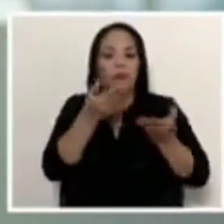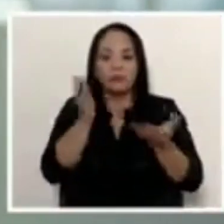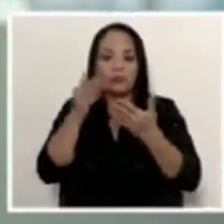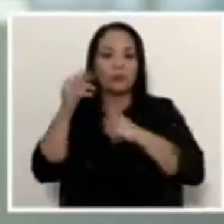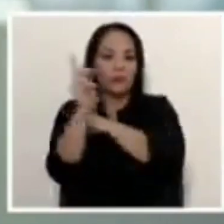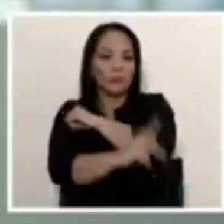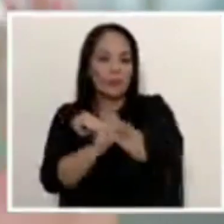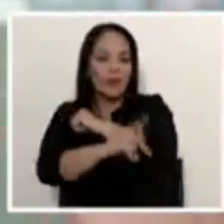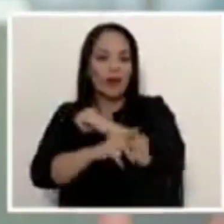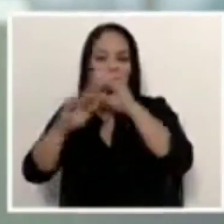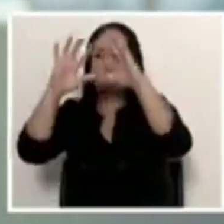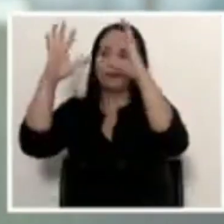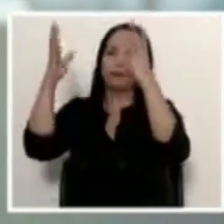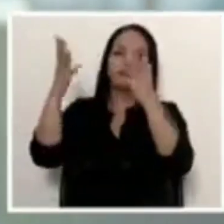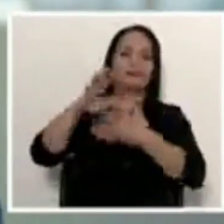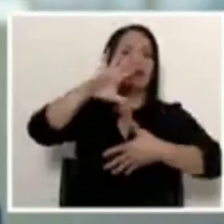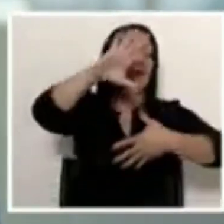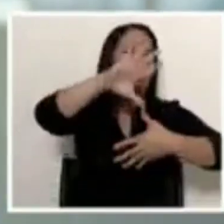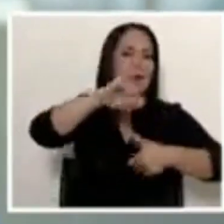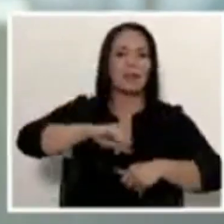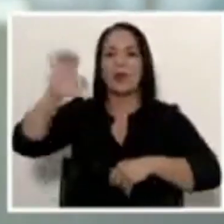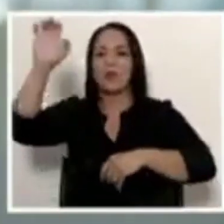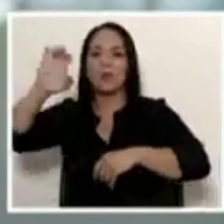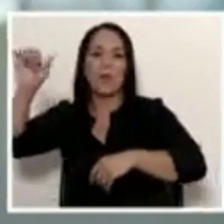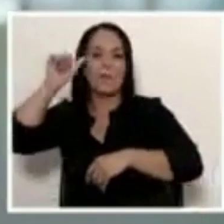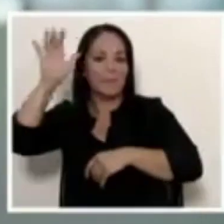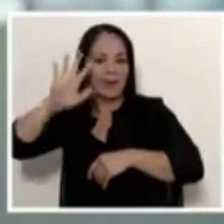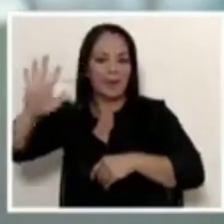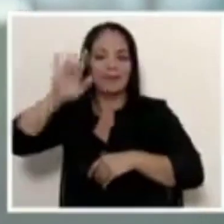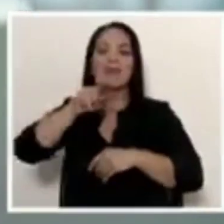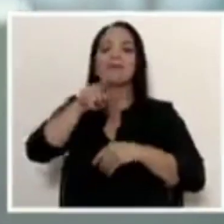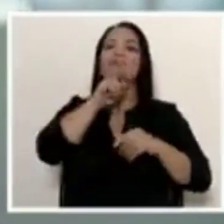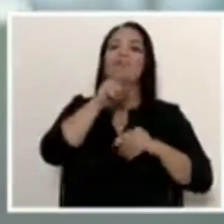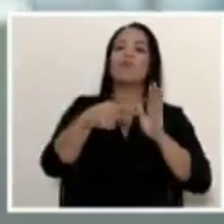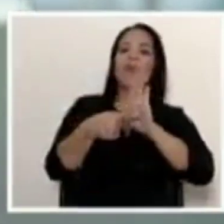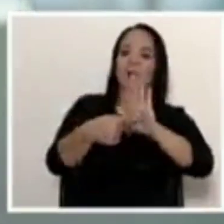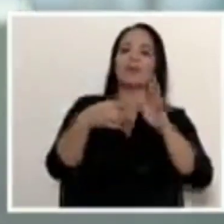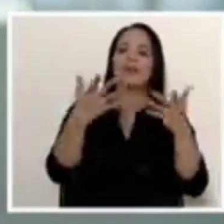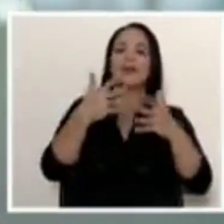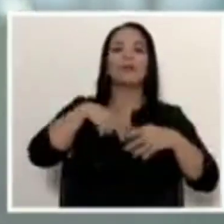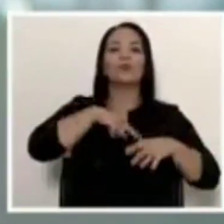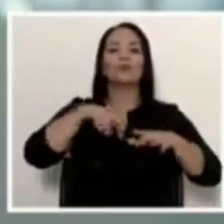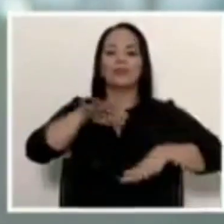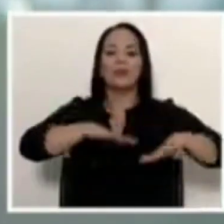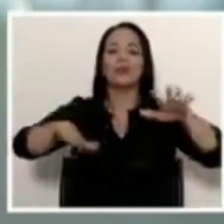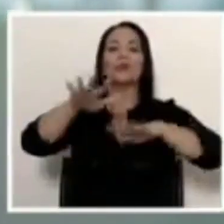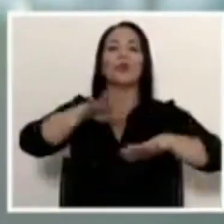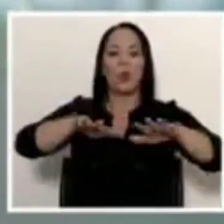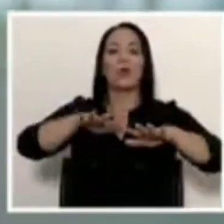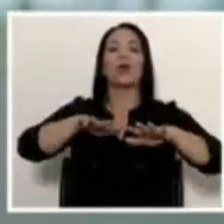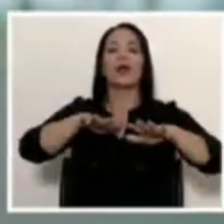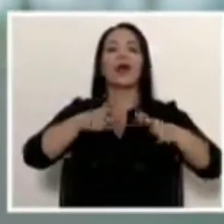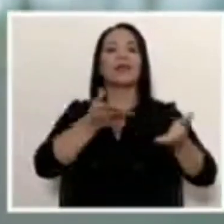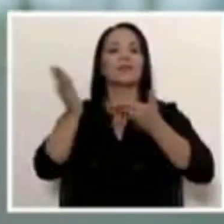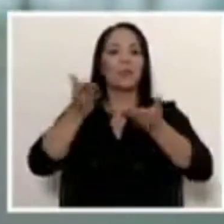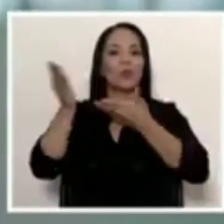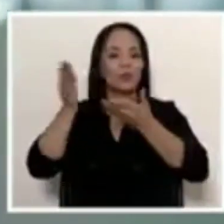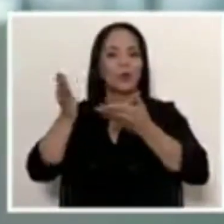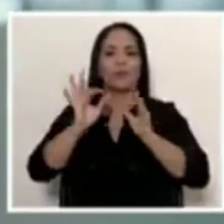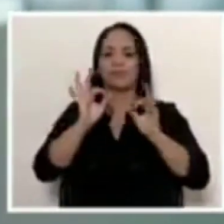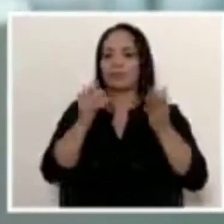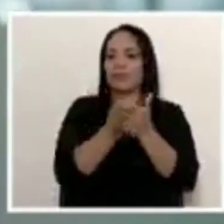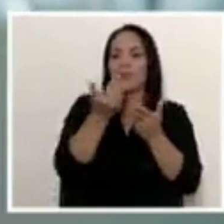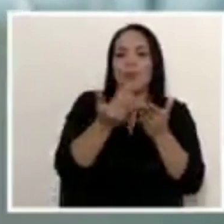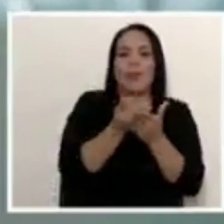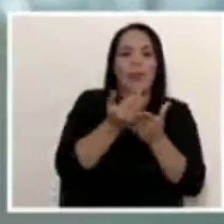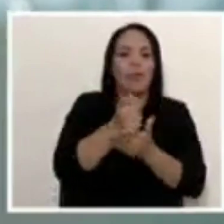las regiones del mundo, América, Europa, Asia. Esto demuestra que tenemos un sector exportador innovador, resiliente y